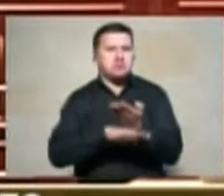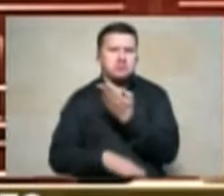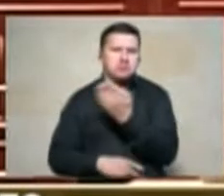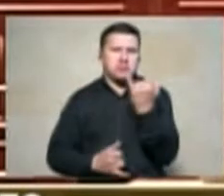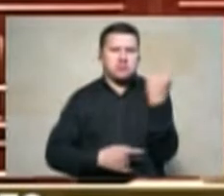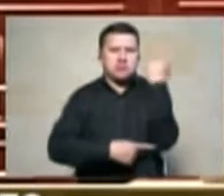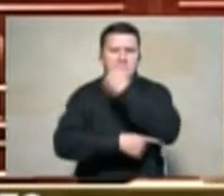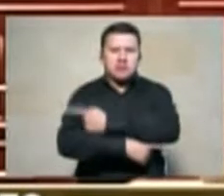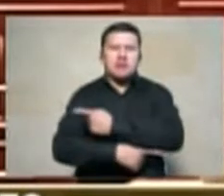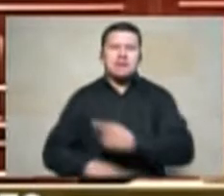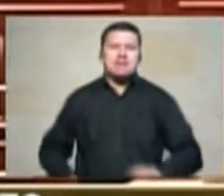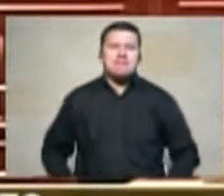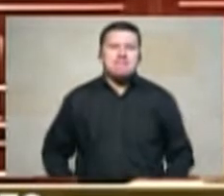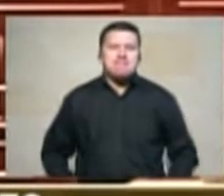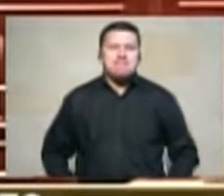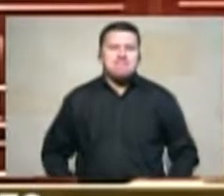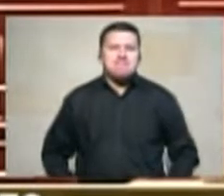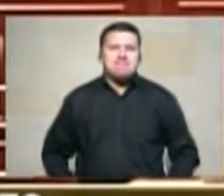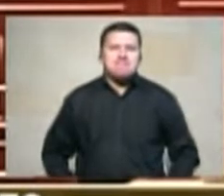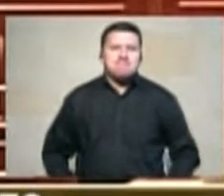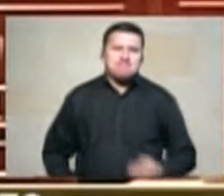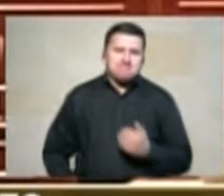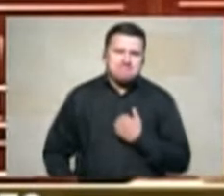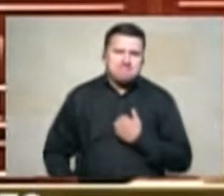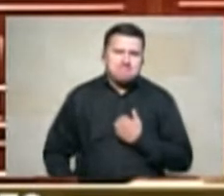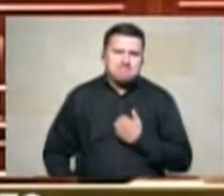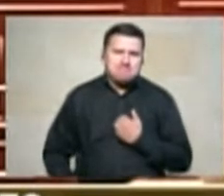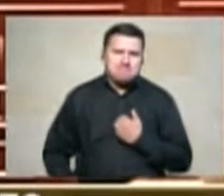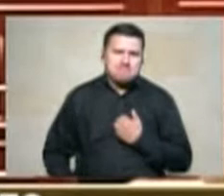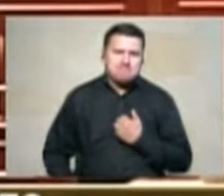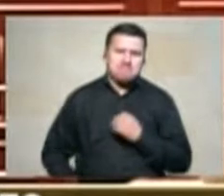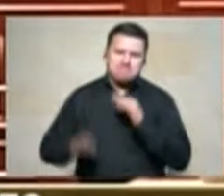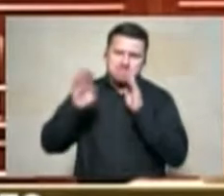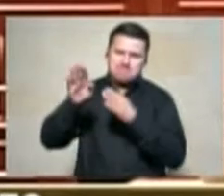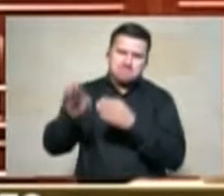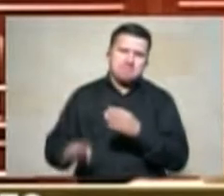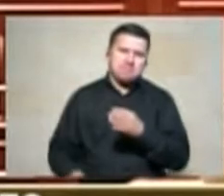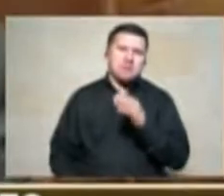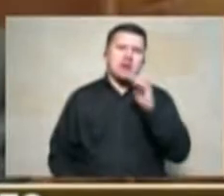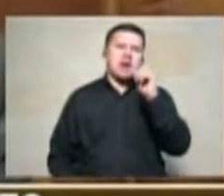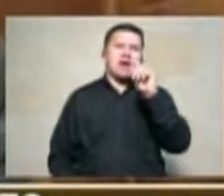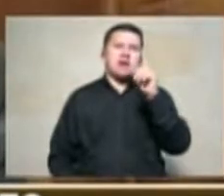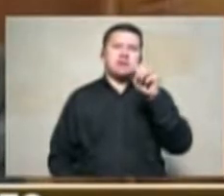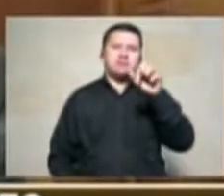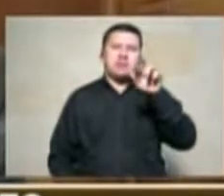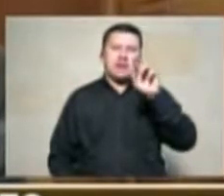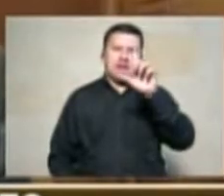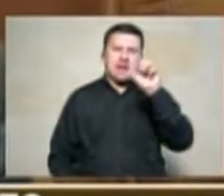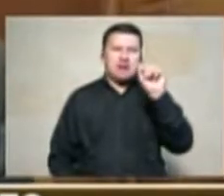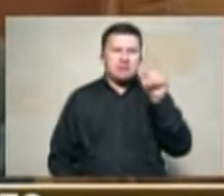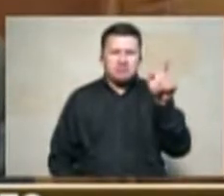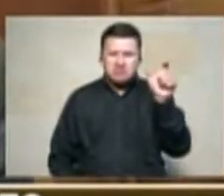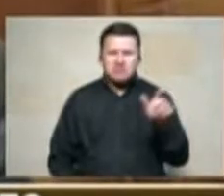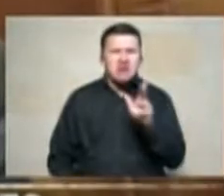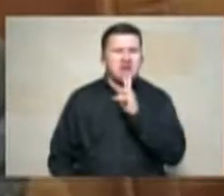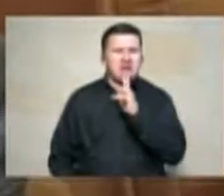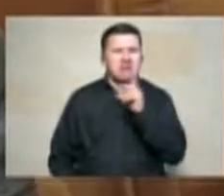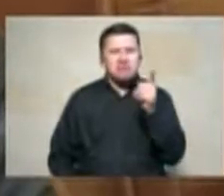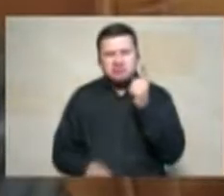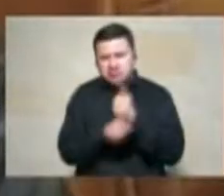el día de hoy y yo coincido con el representante Intia Esprilla que